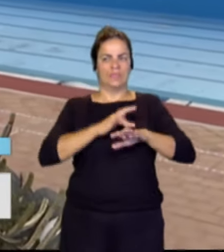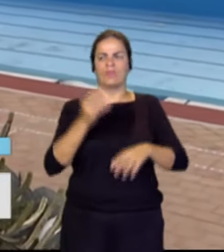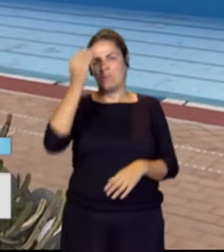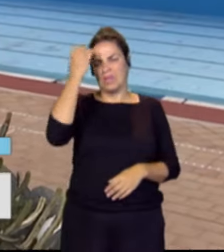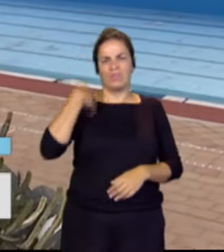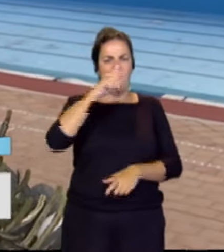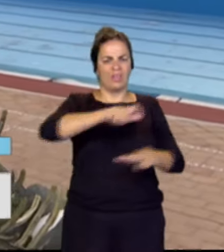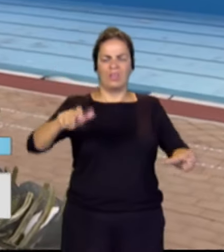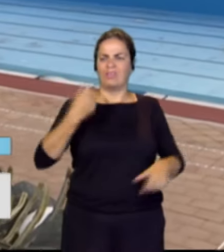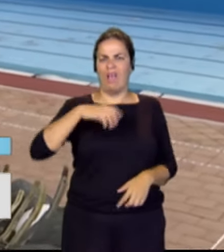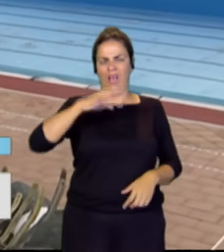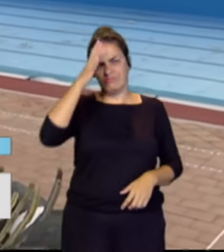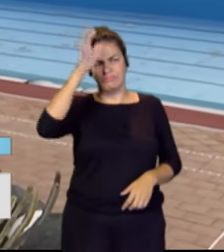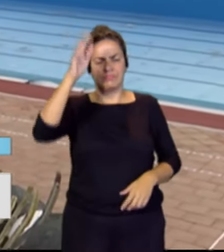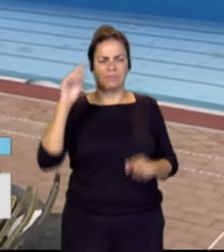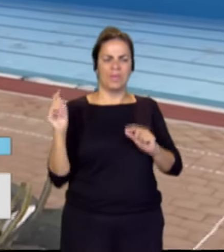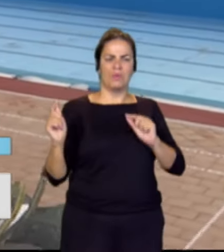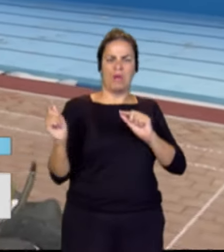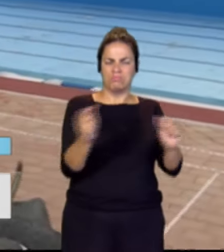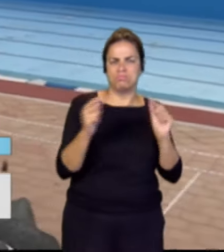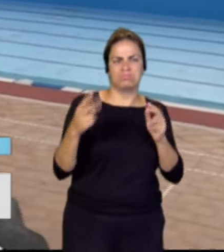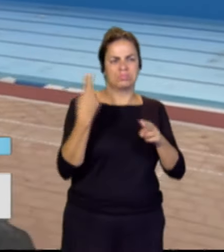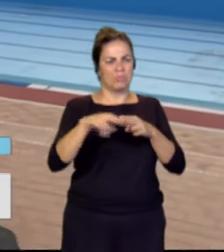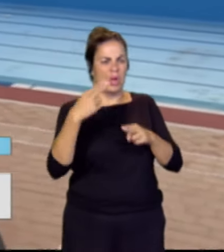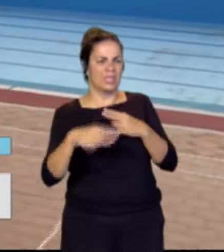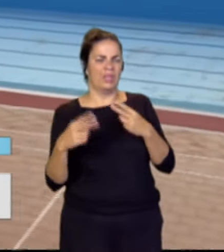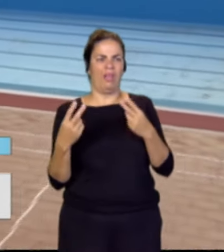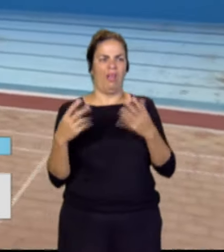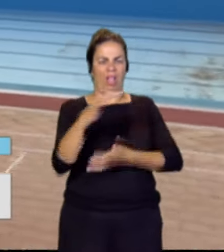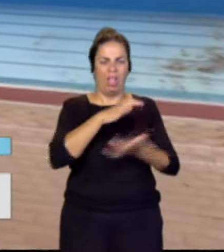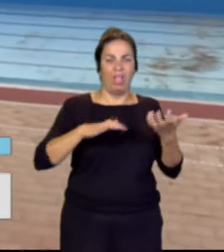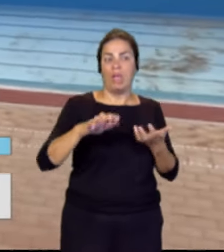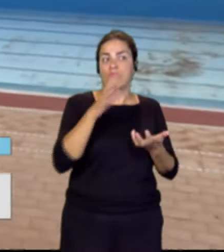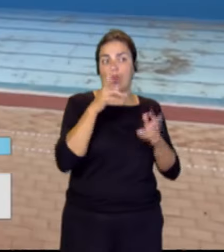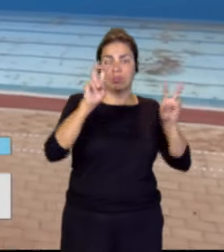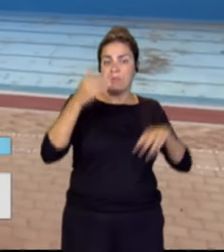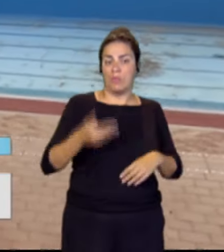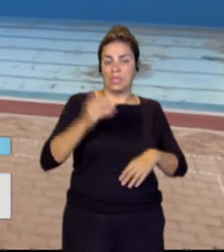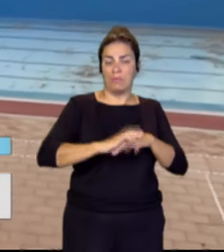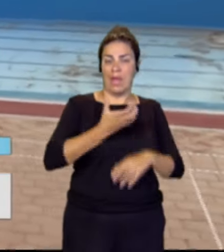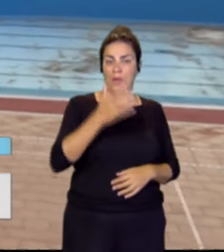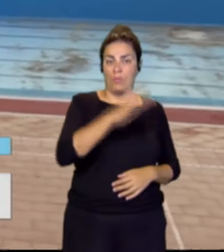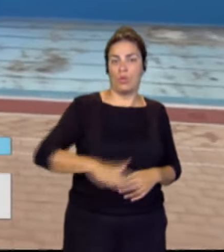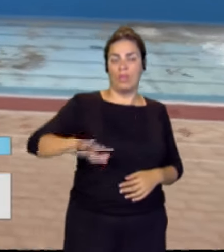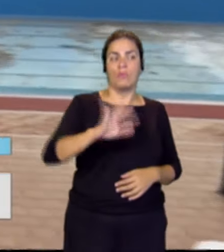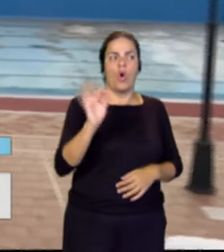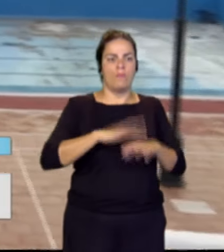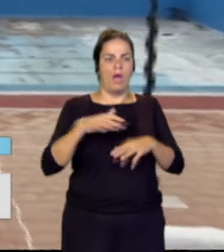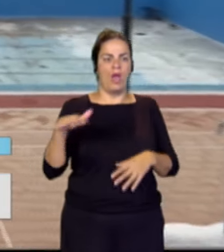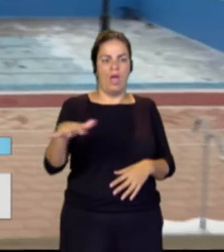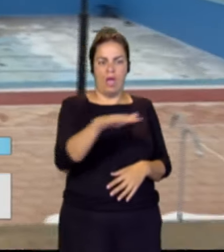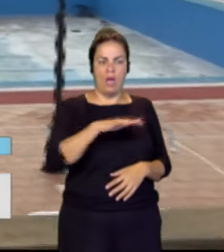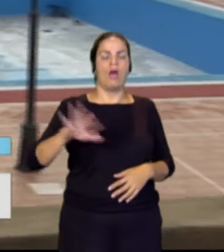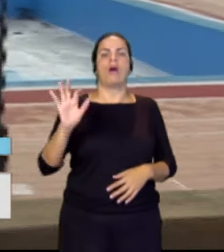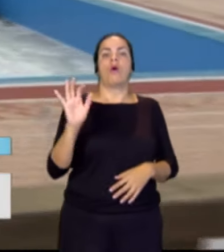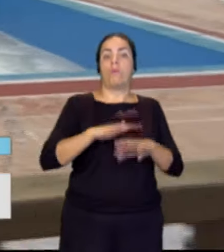batallas políticas, de guerras, por una cuestión tan importante, no solo para el municipio, sino, me atrevería a decir, para la comarca y para la